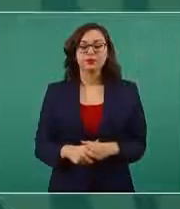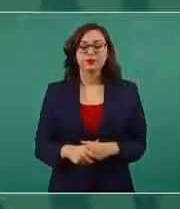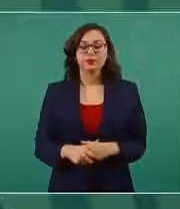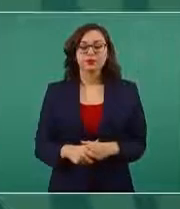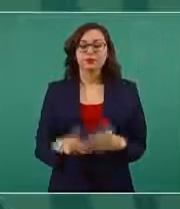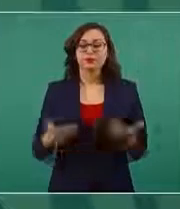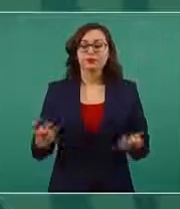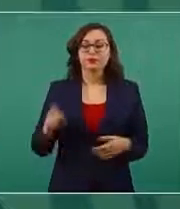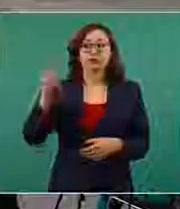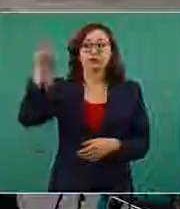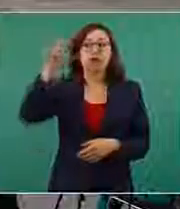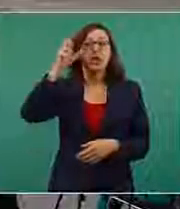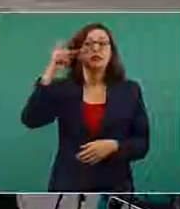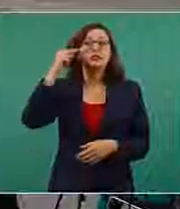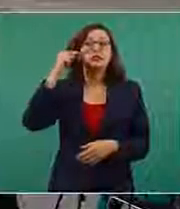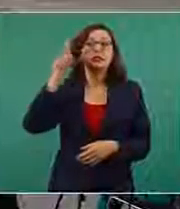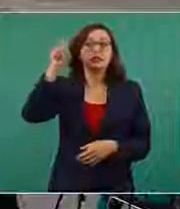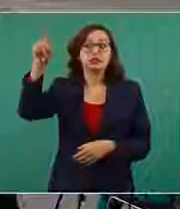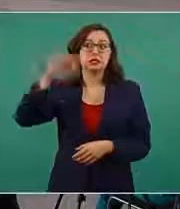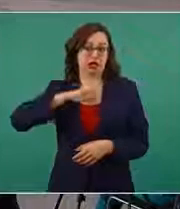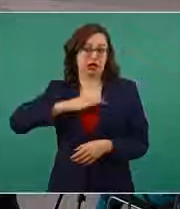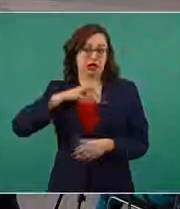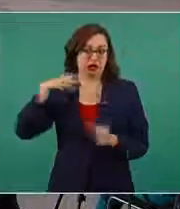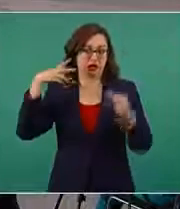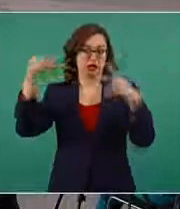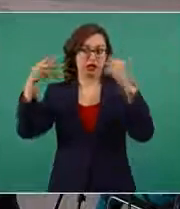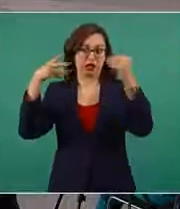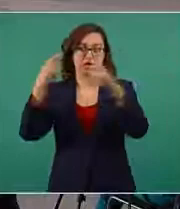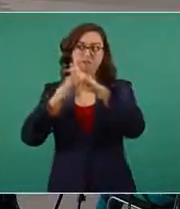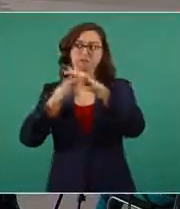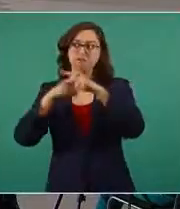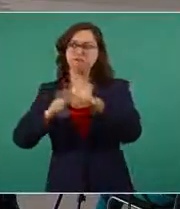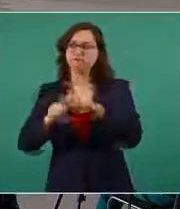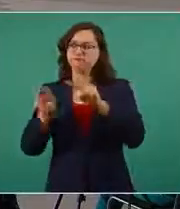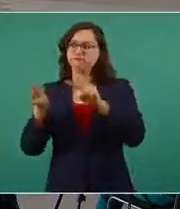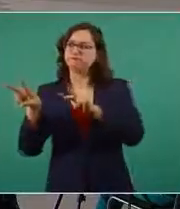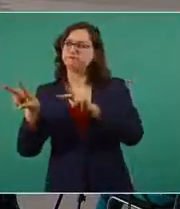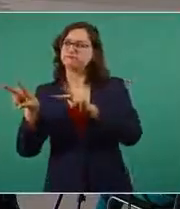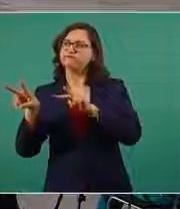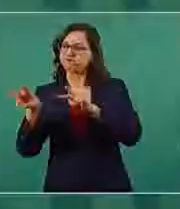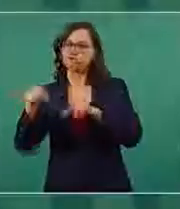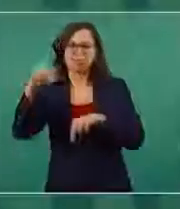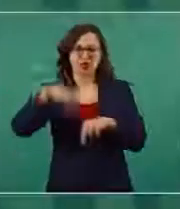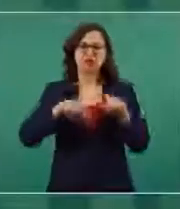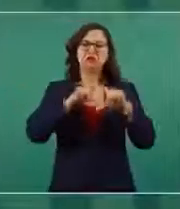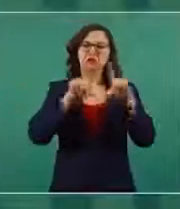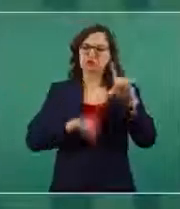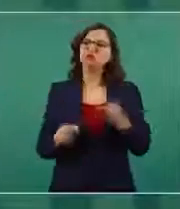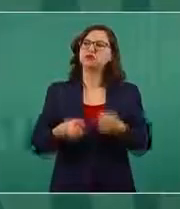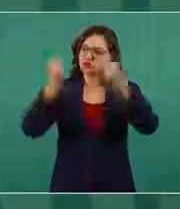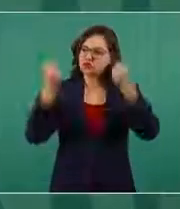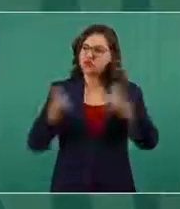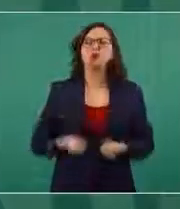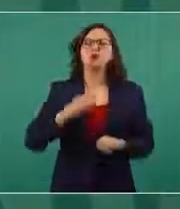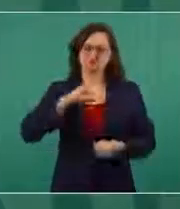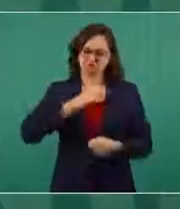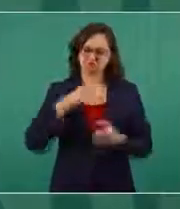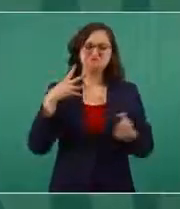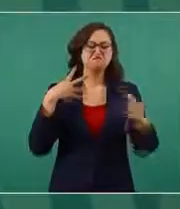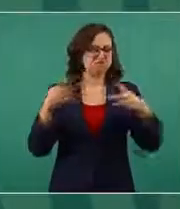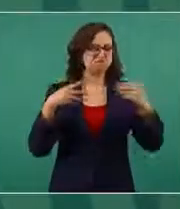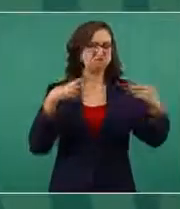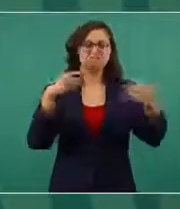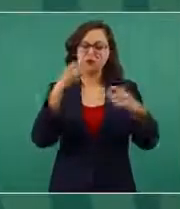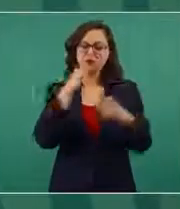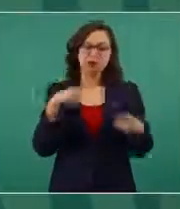estaba solo en China, aquí en este mismo foro, dijimos garantizamos que la epidemia va a llegar a México, porque nos gusta hablar así de claro,